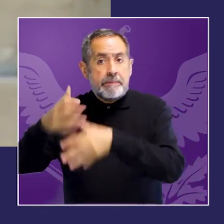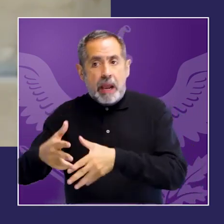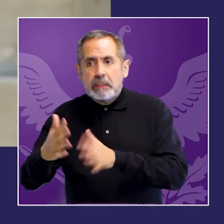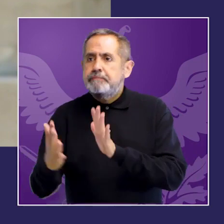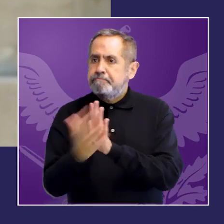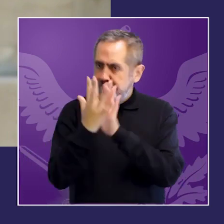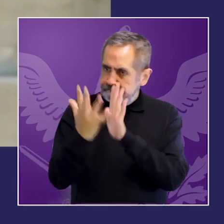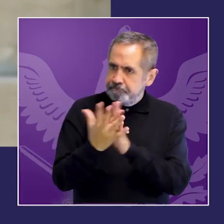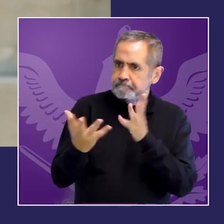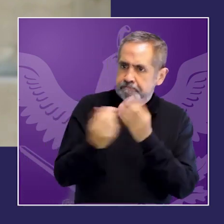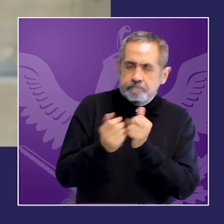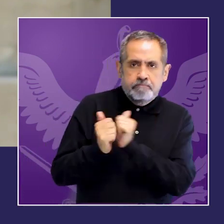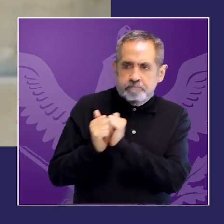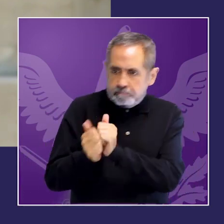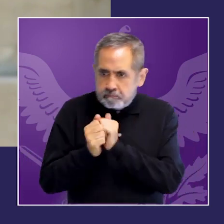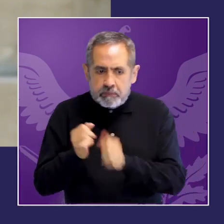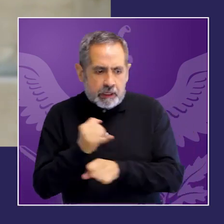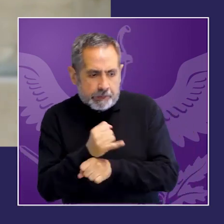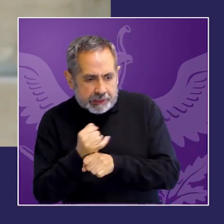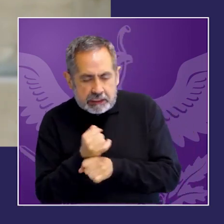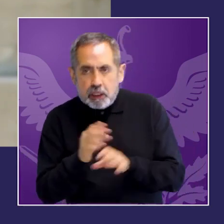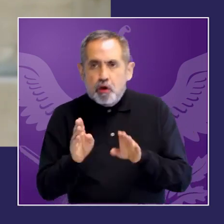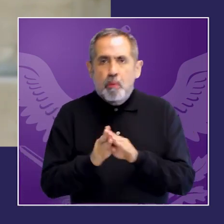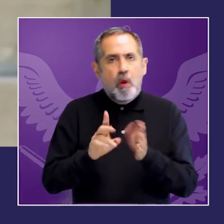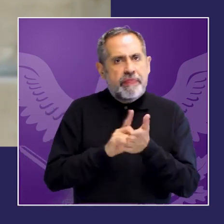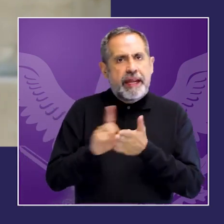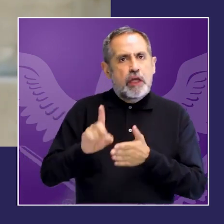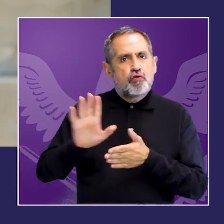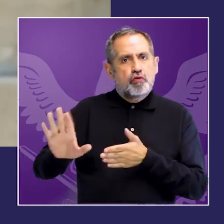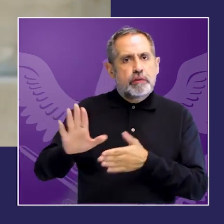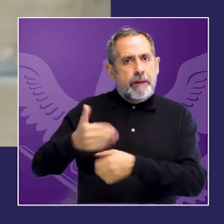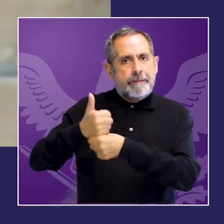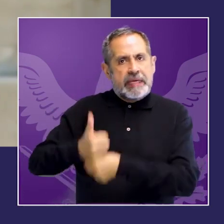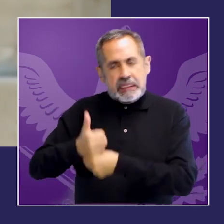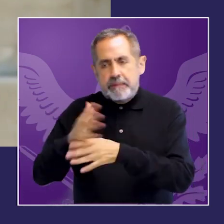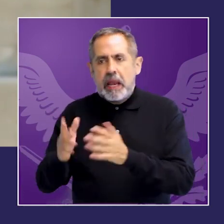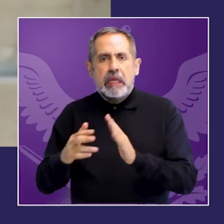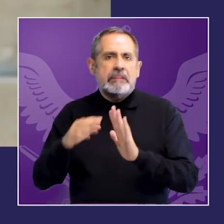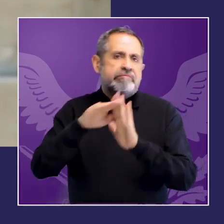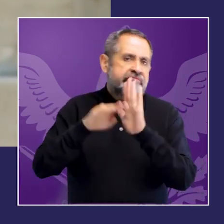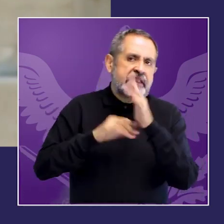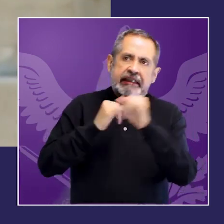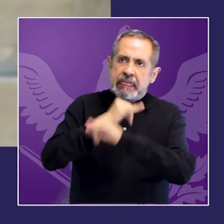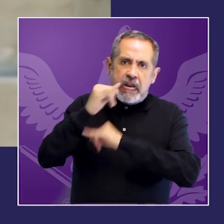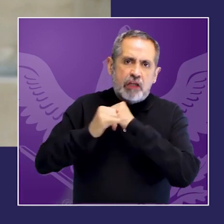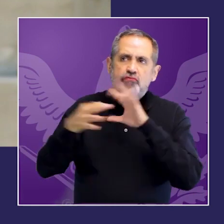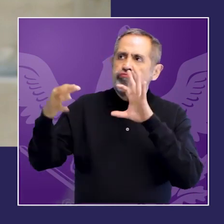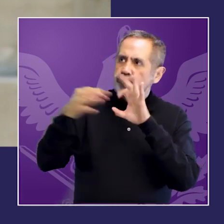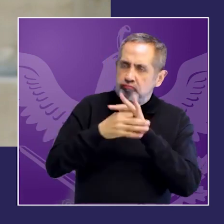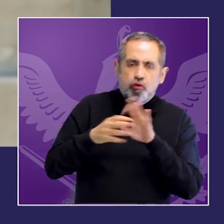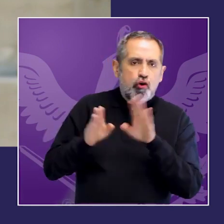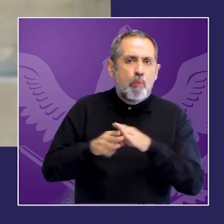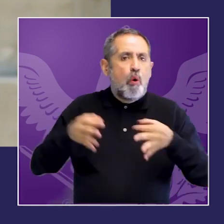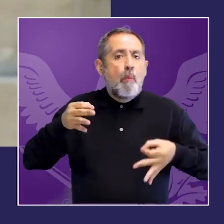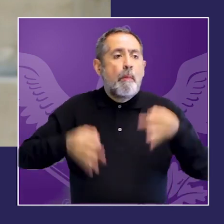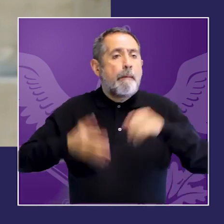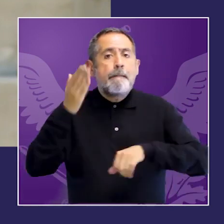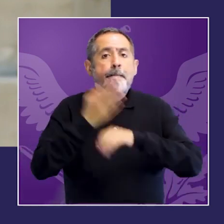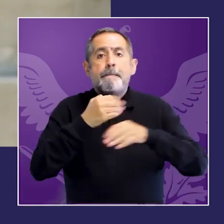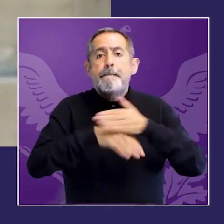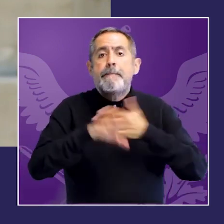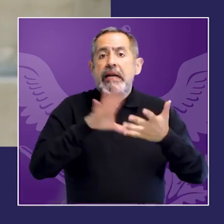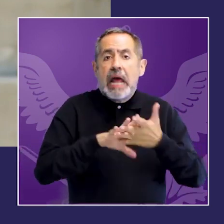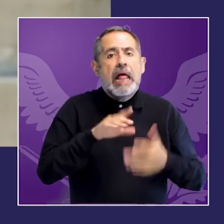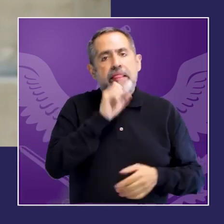en los marcos de procesos penales también es una práctica promisoria así son lo mismo los mecanismos de participación